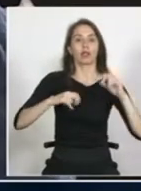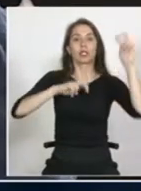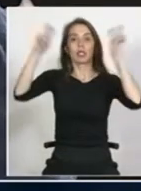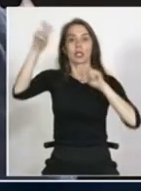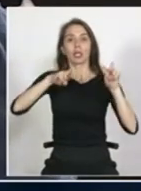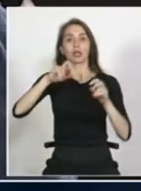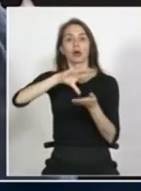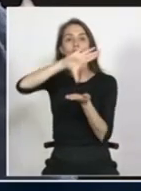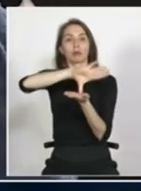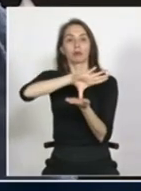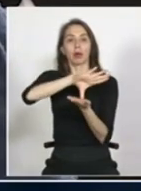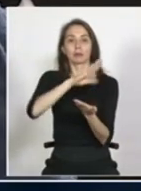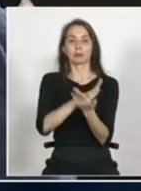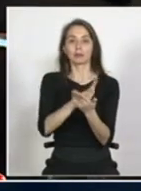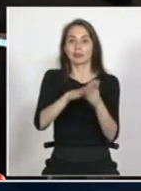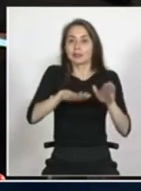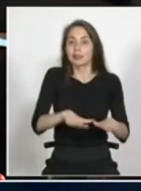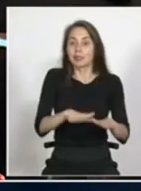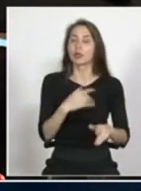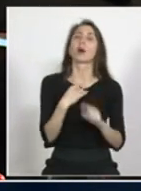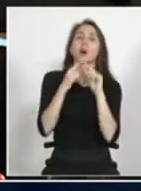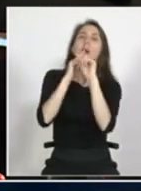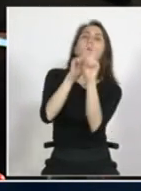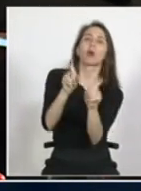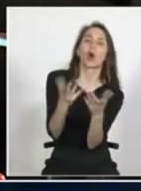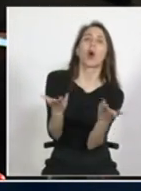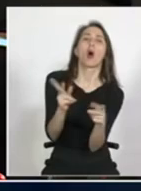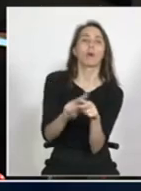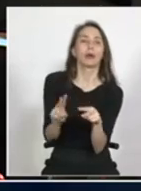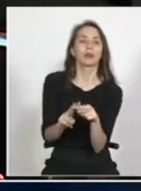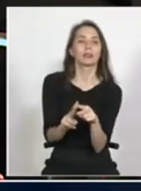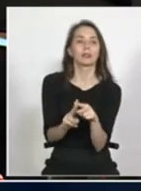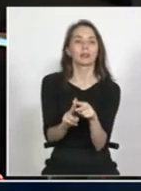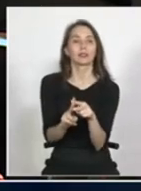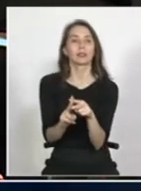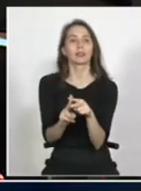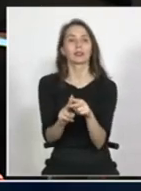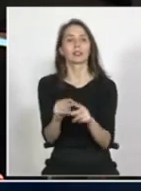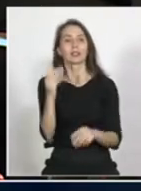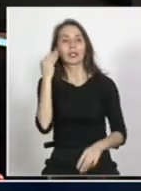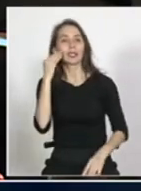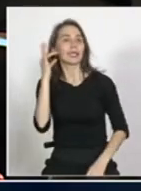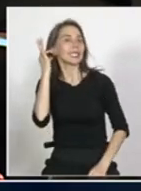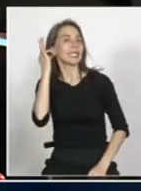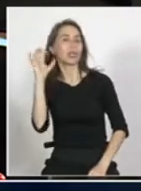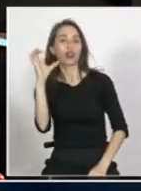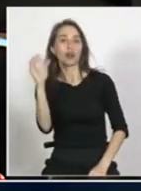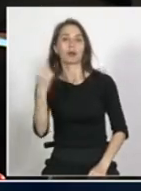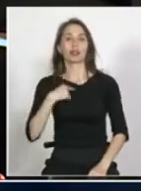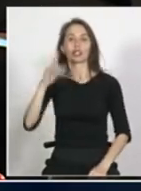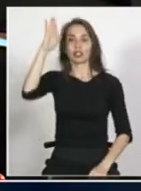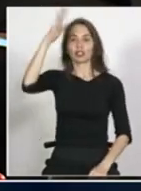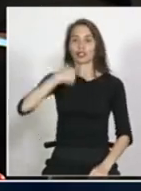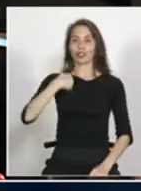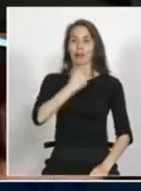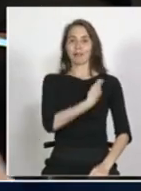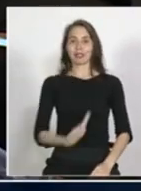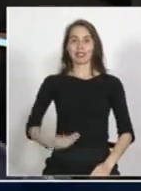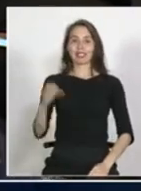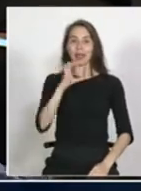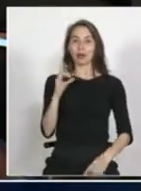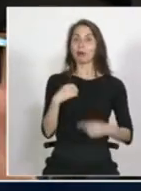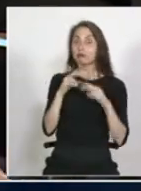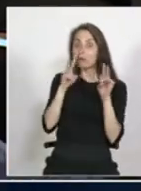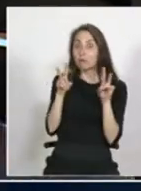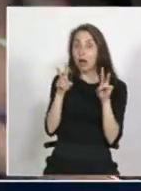de segundo medio bueno entonces yo les pregunté directamente cómo lo habían hecho entonces surgió una niñita colombiana y me dice bueno yo soy la presidente de curso y ahí yo ya